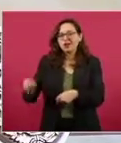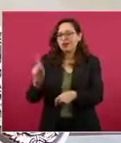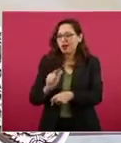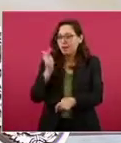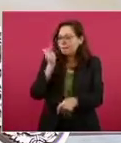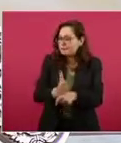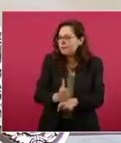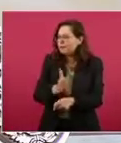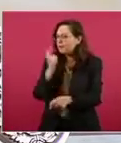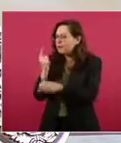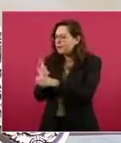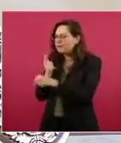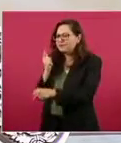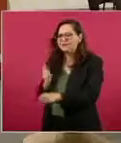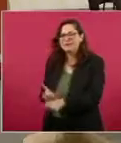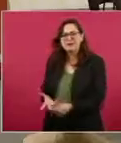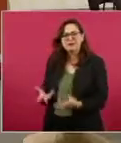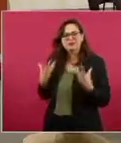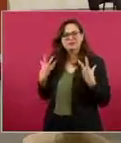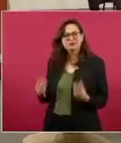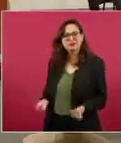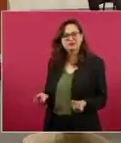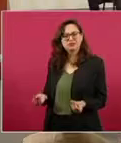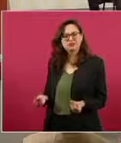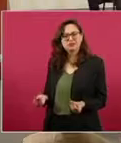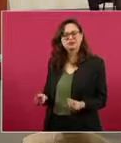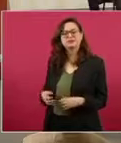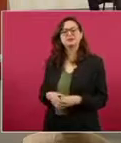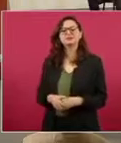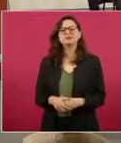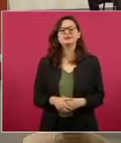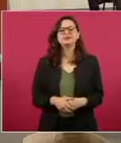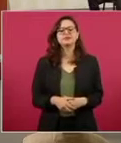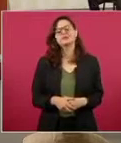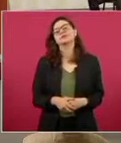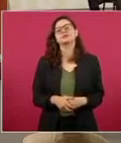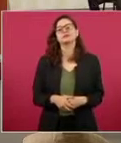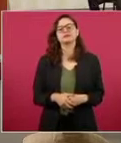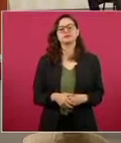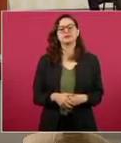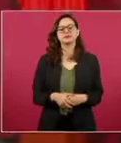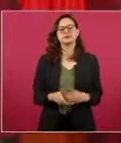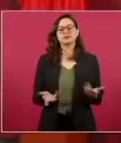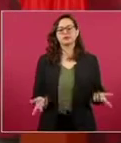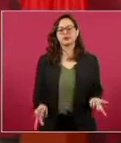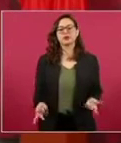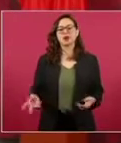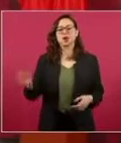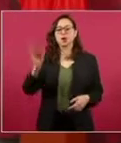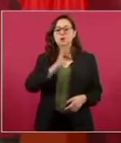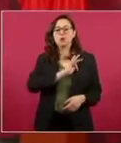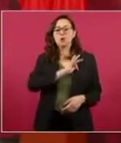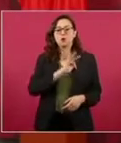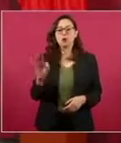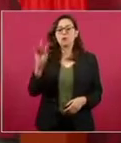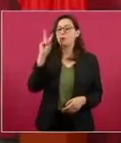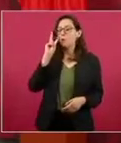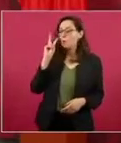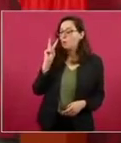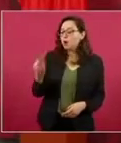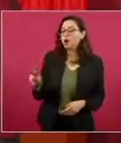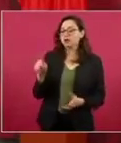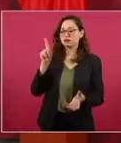Si nos referimos a las estructuras y